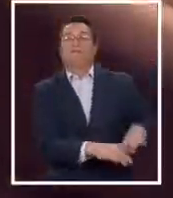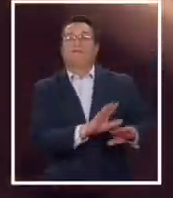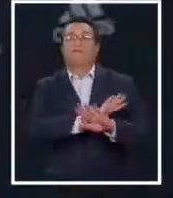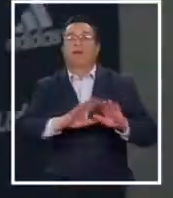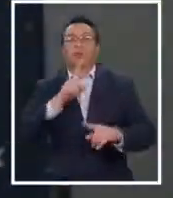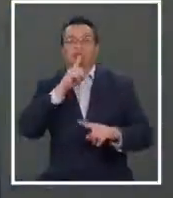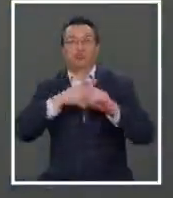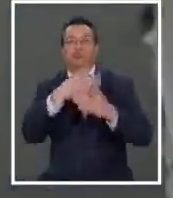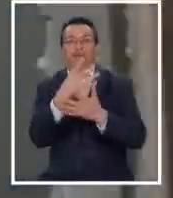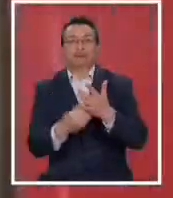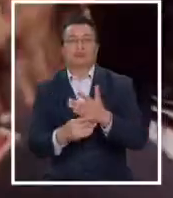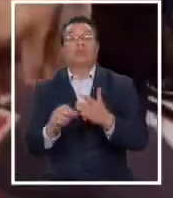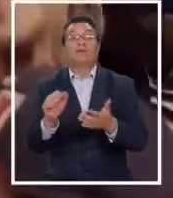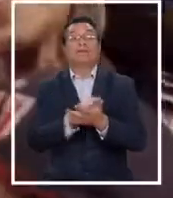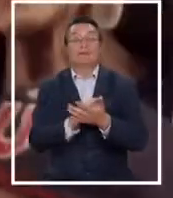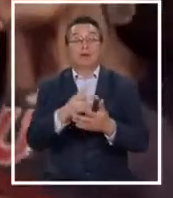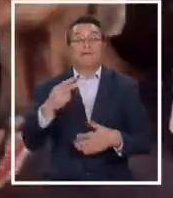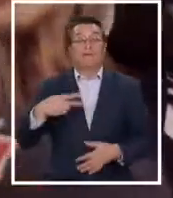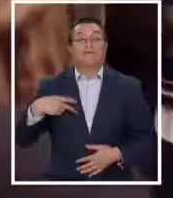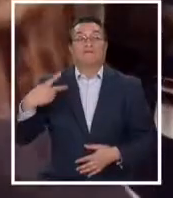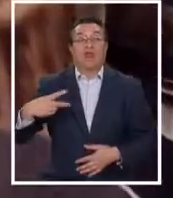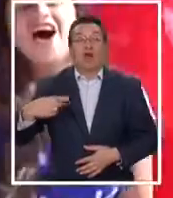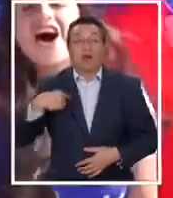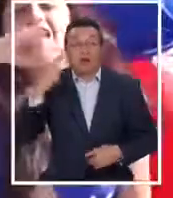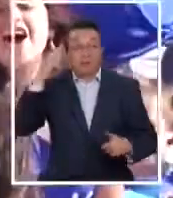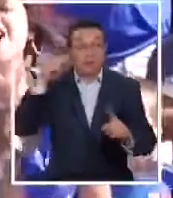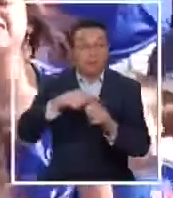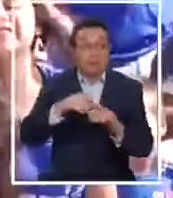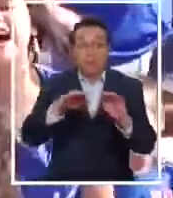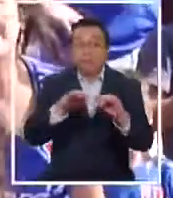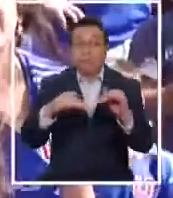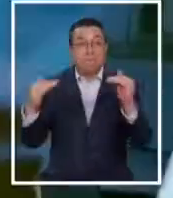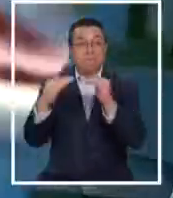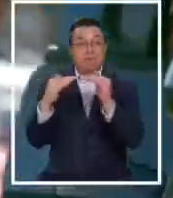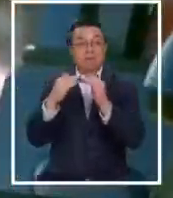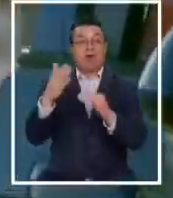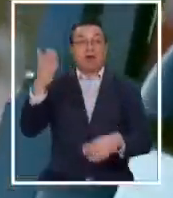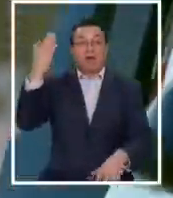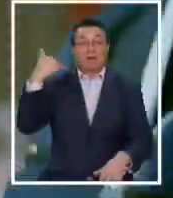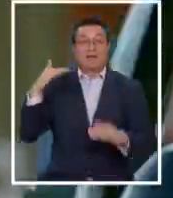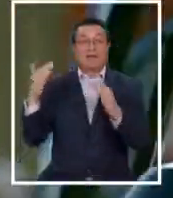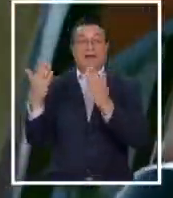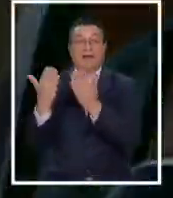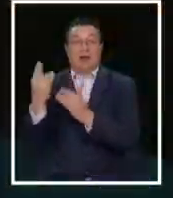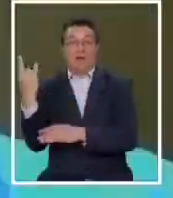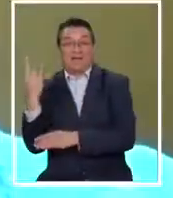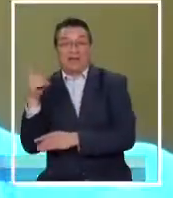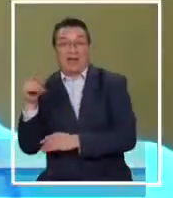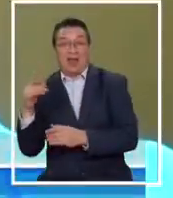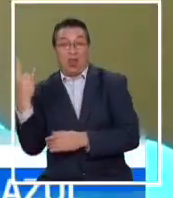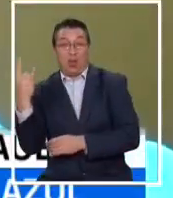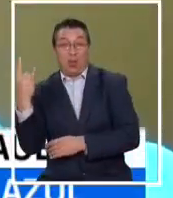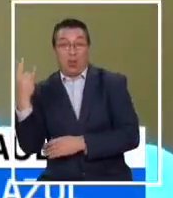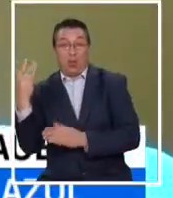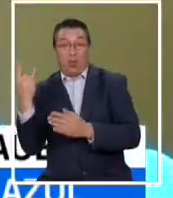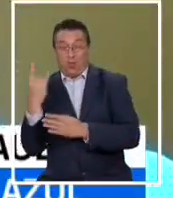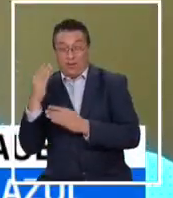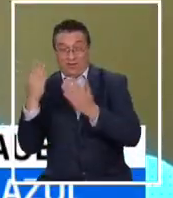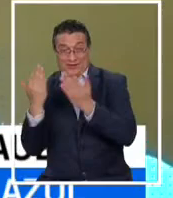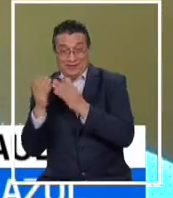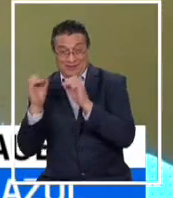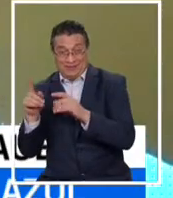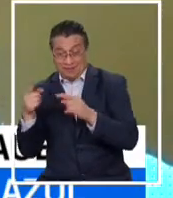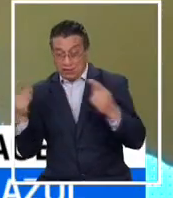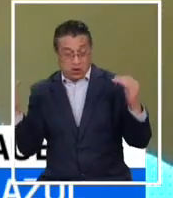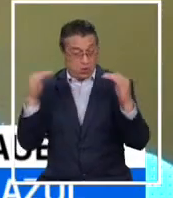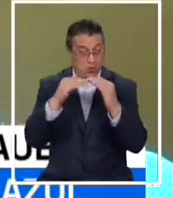que, por ejemplo, los valores y principios de los compradores no sean los mismos que los de la casa de estudios. Mira, hay valores que casi,